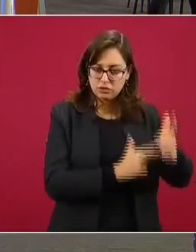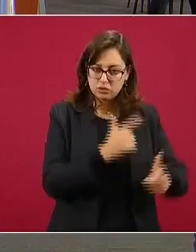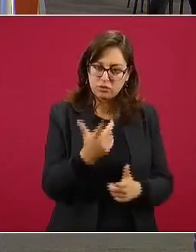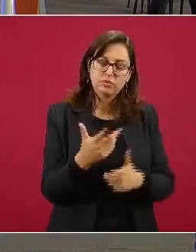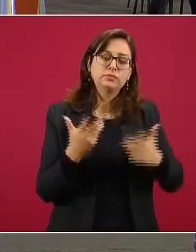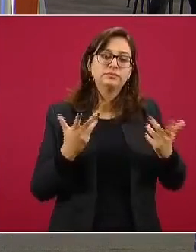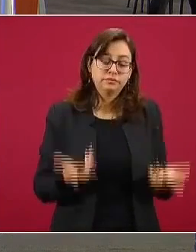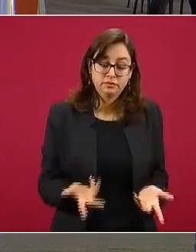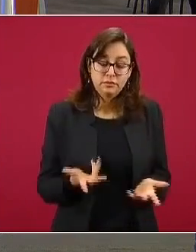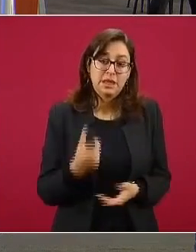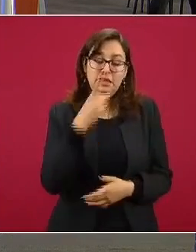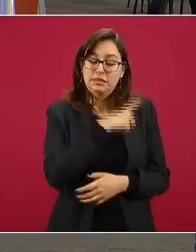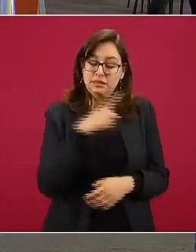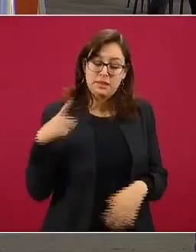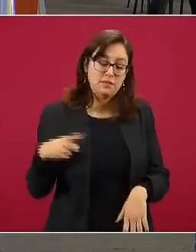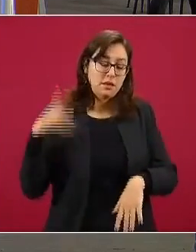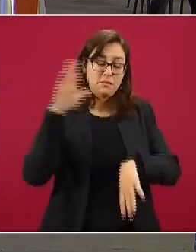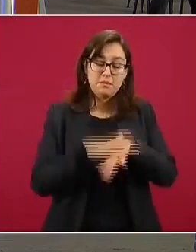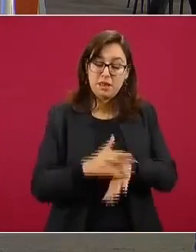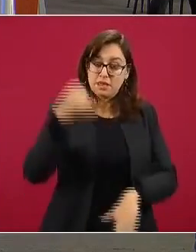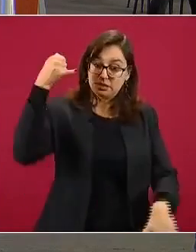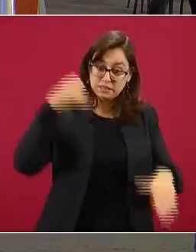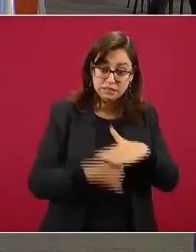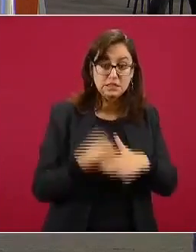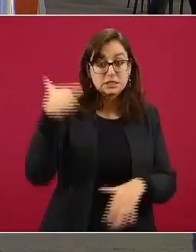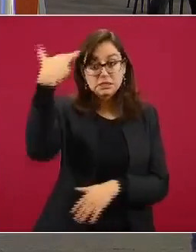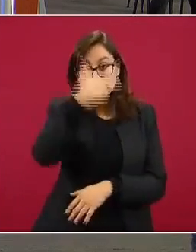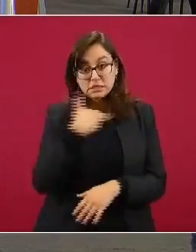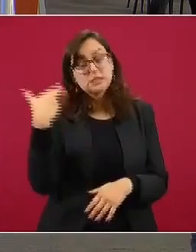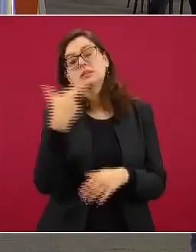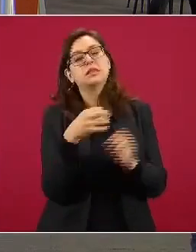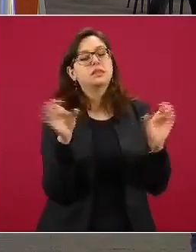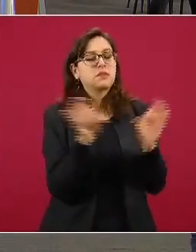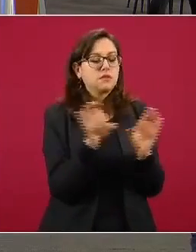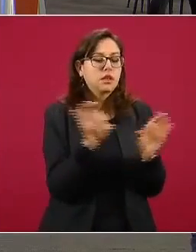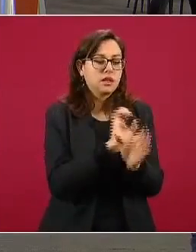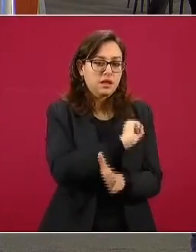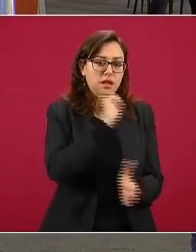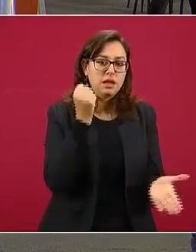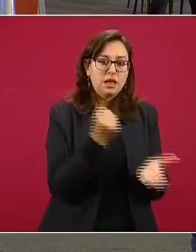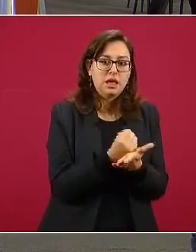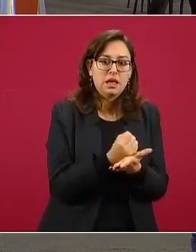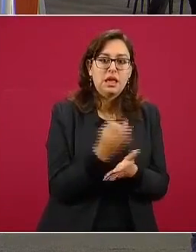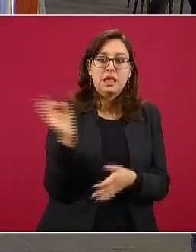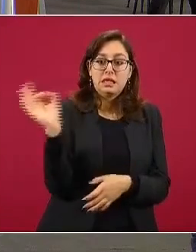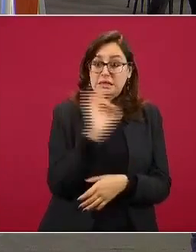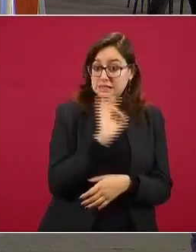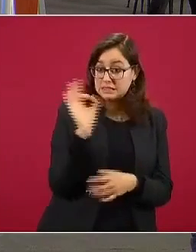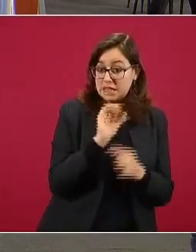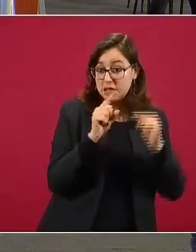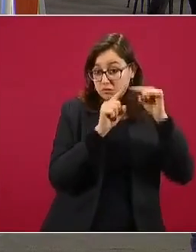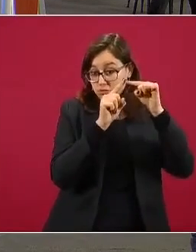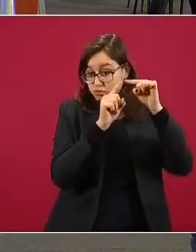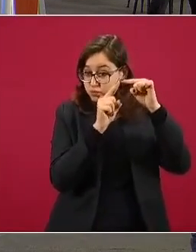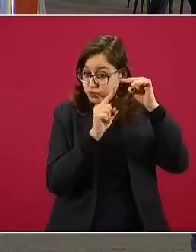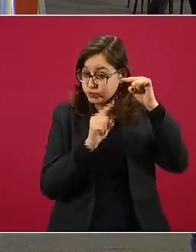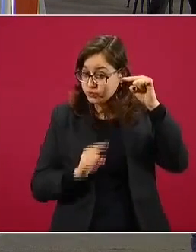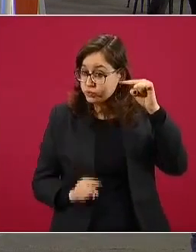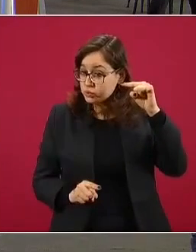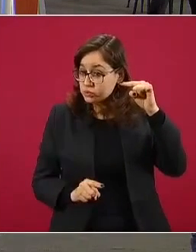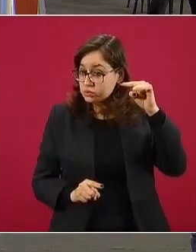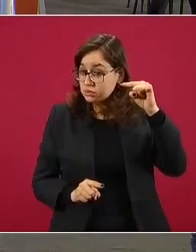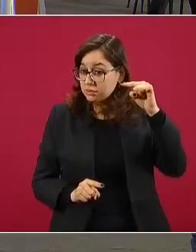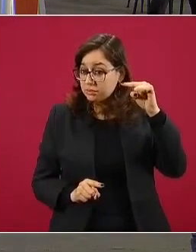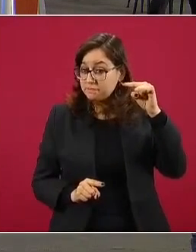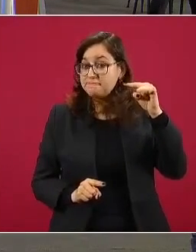razones obvias se tiene que hacer la certificación y su registro, y es posible que este aparente cambio de bajada